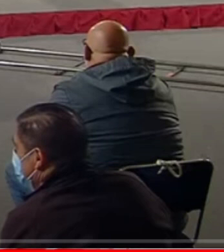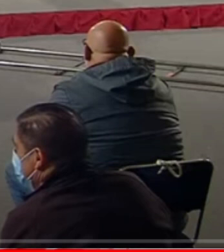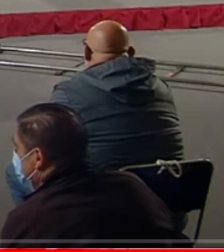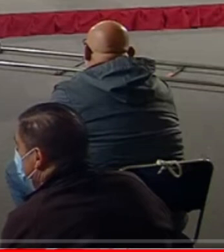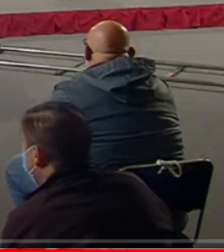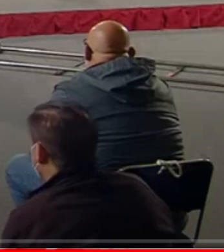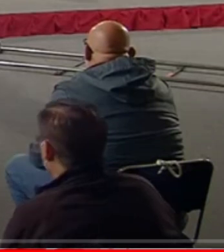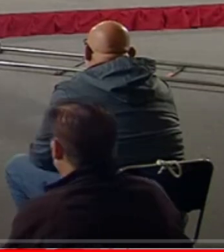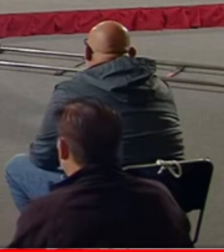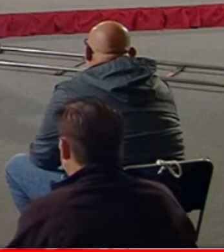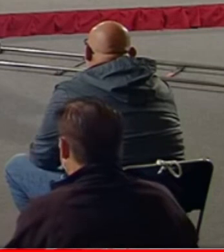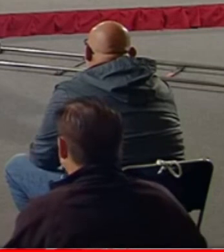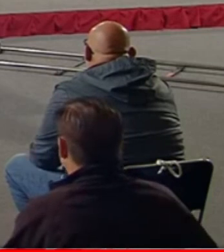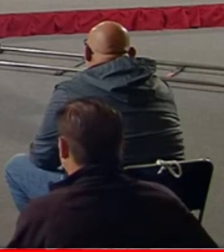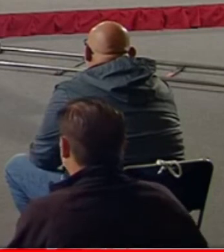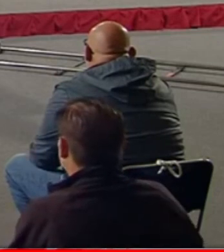a escuchar